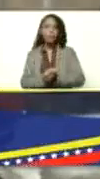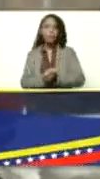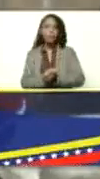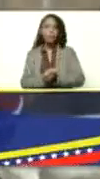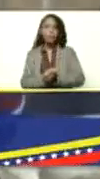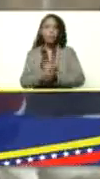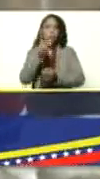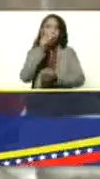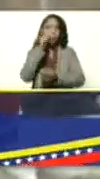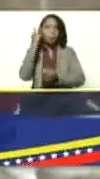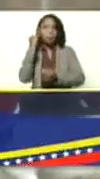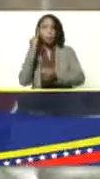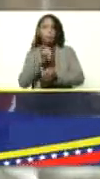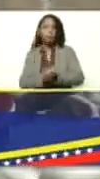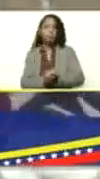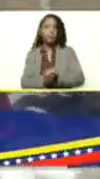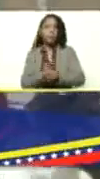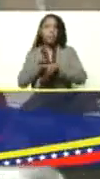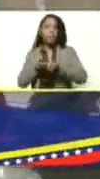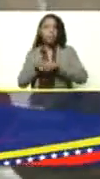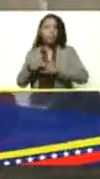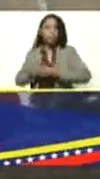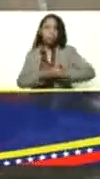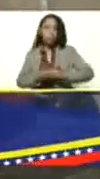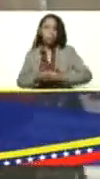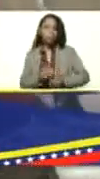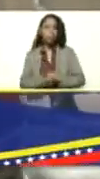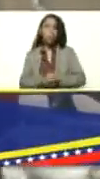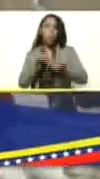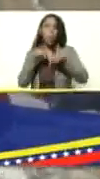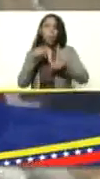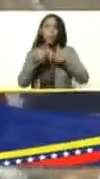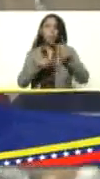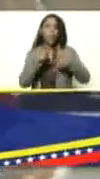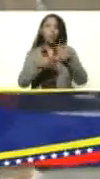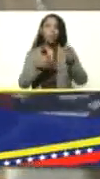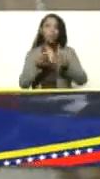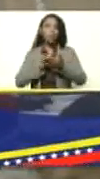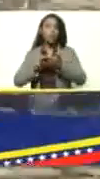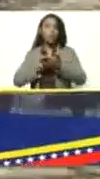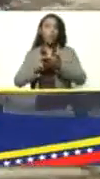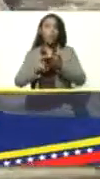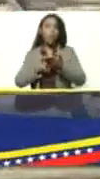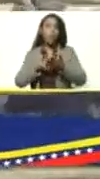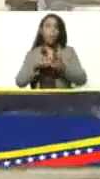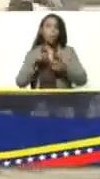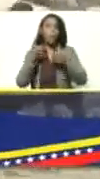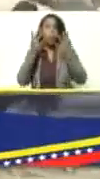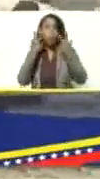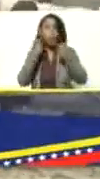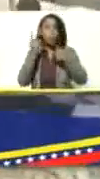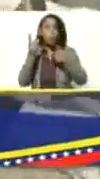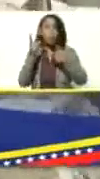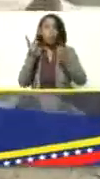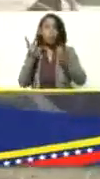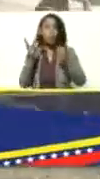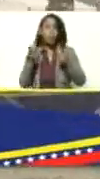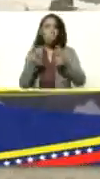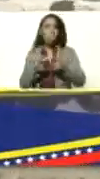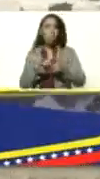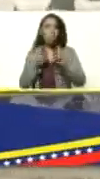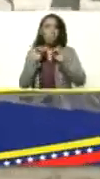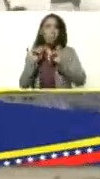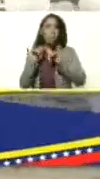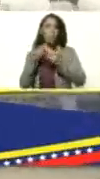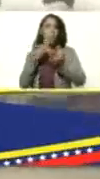machos hembra y crías pequeñas pues estamos ahorita en el proceso de recuperación de la raza para evitar la degeneración del mismo y